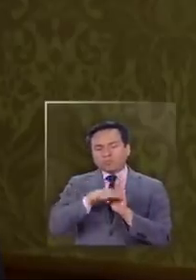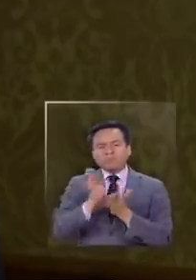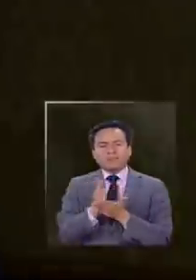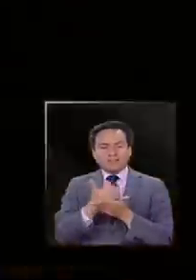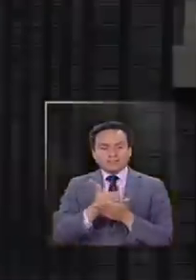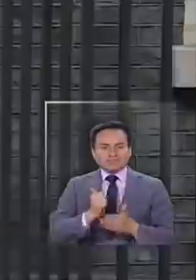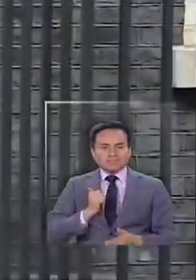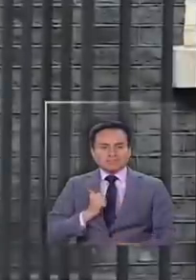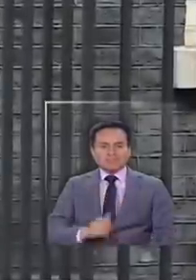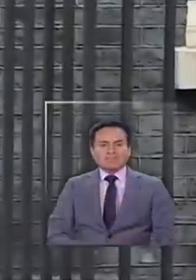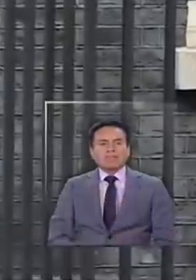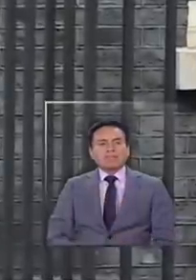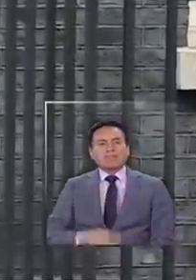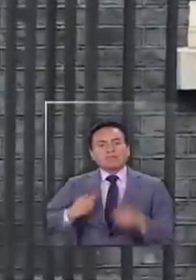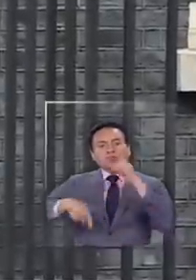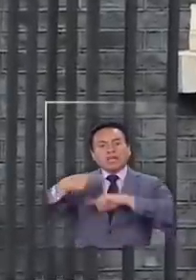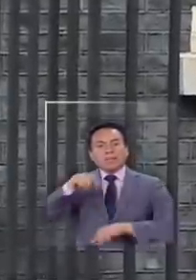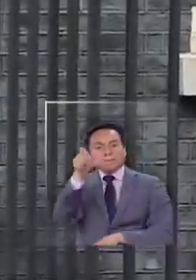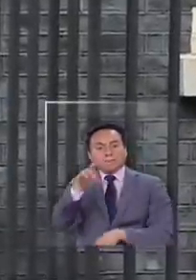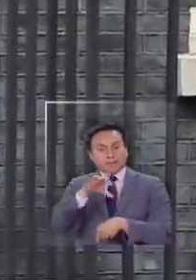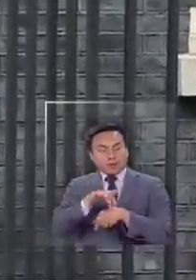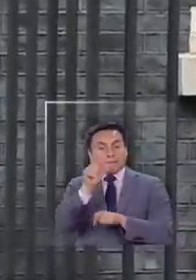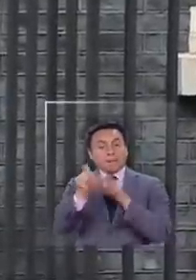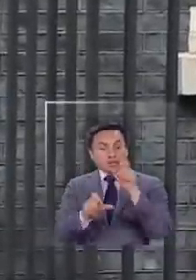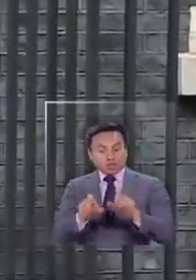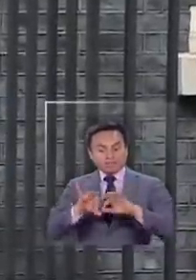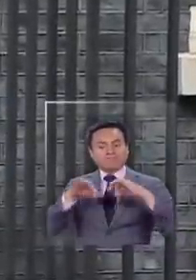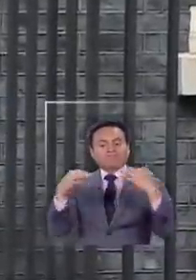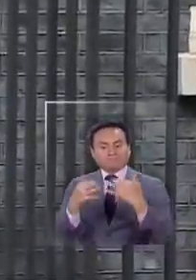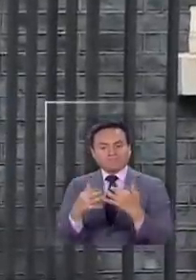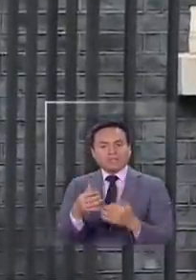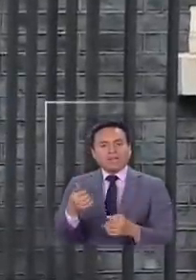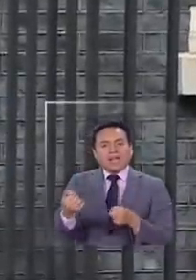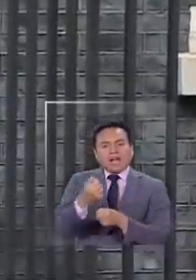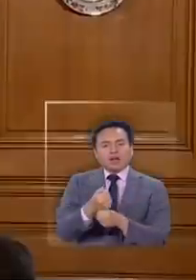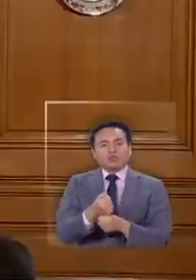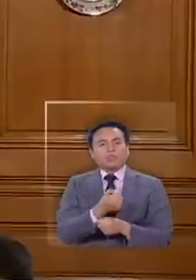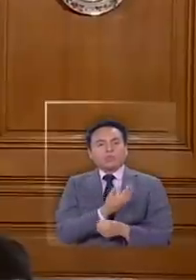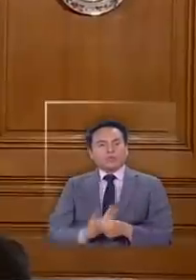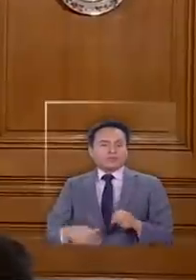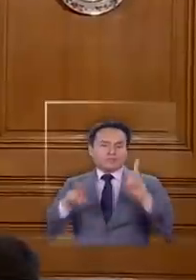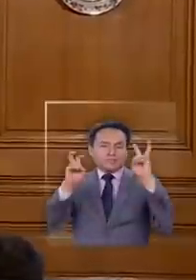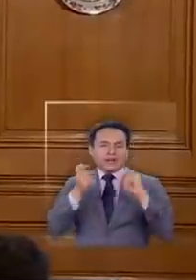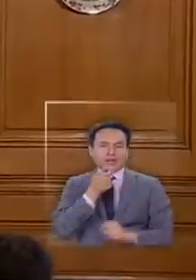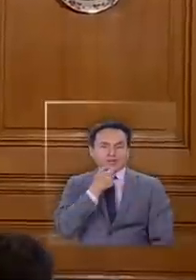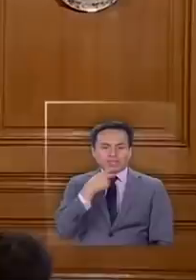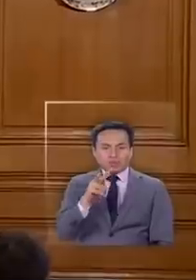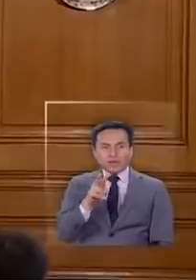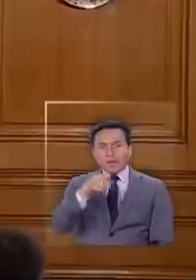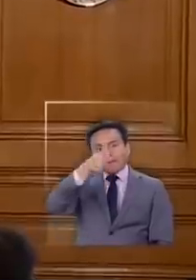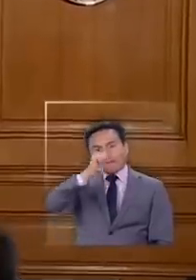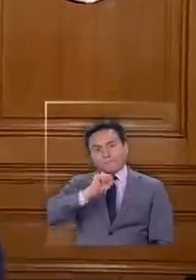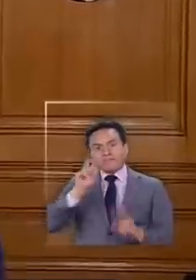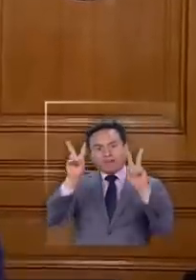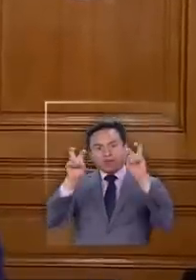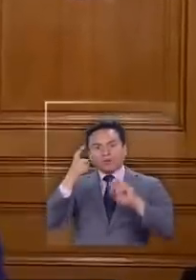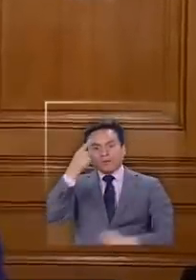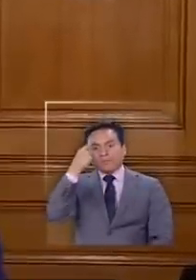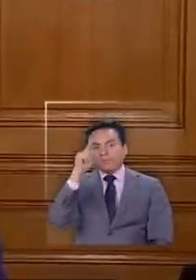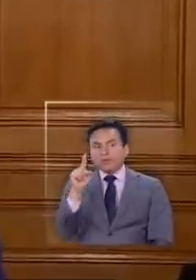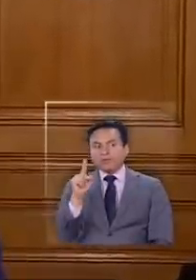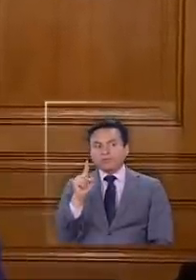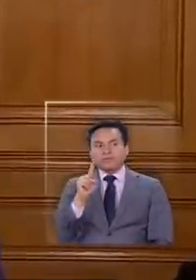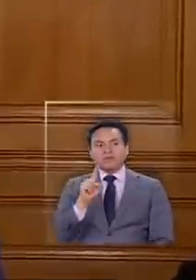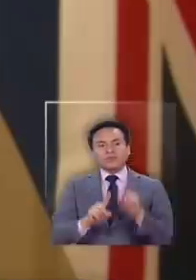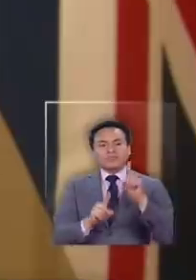planes. El historial médico de las personas en cargos públicos en el Reino Unido es privado. Sin embargo,